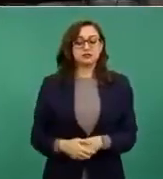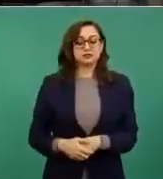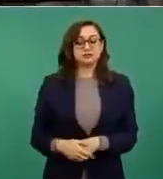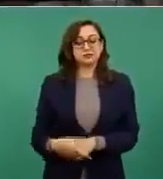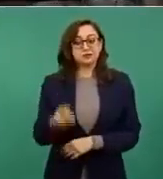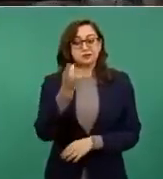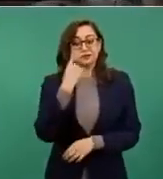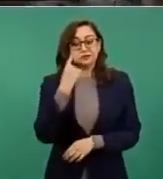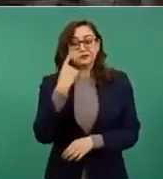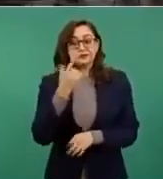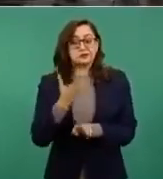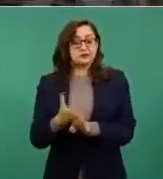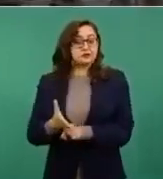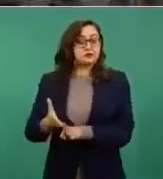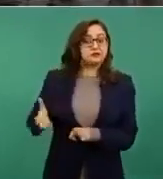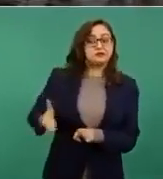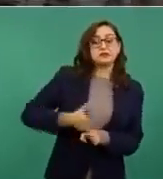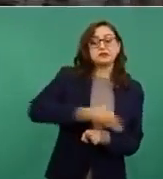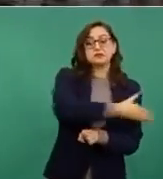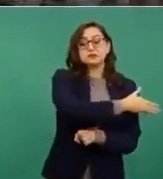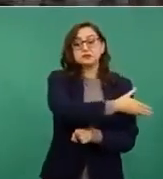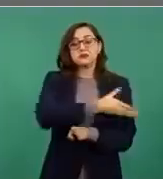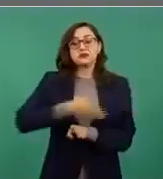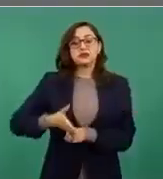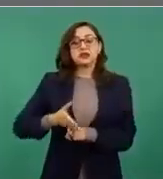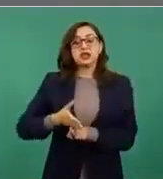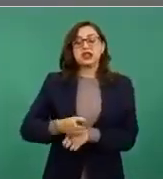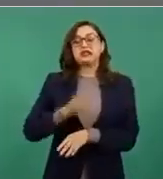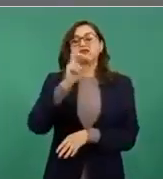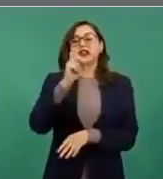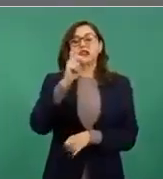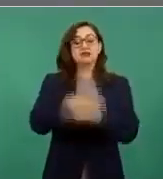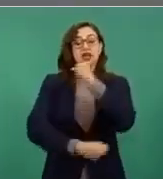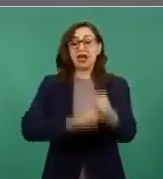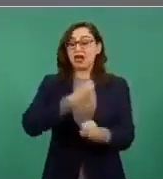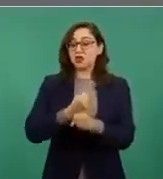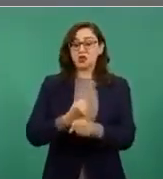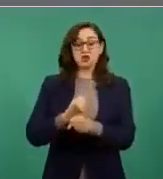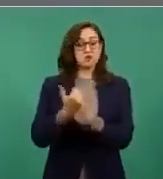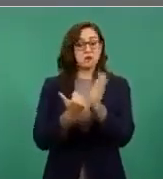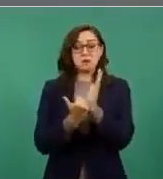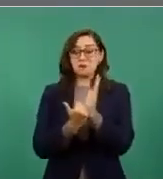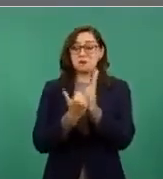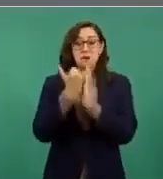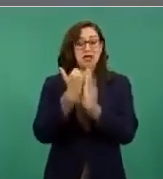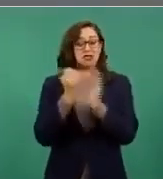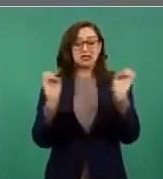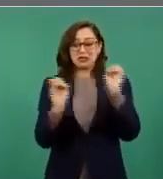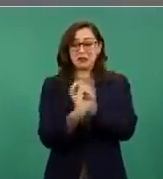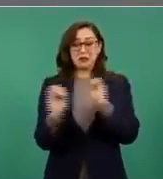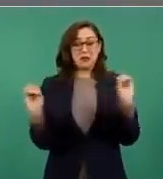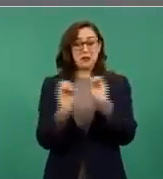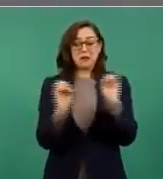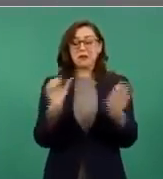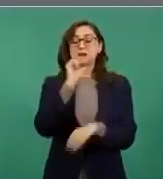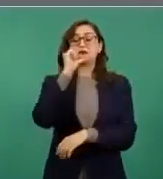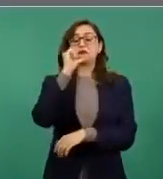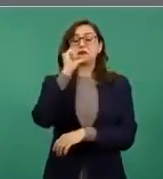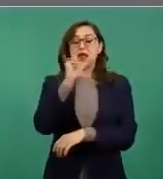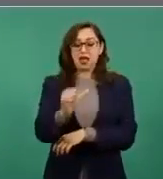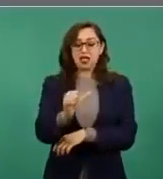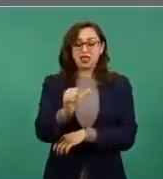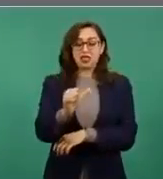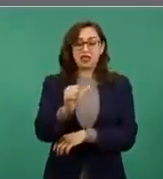en más de tres décadas y el salario mínimo